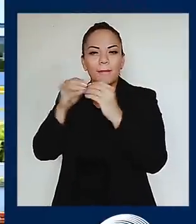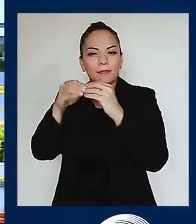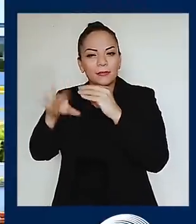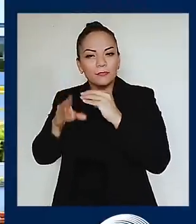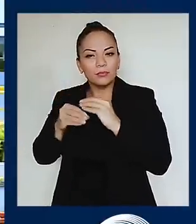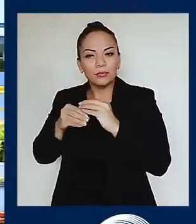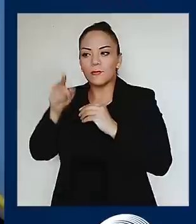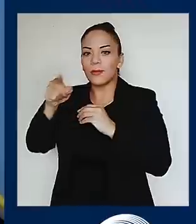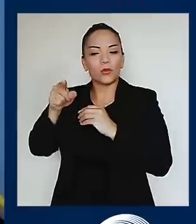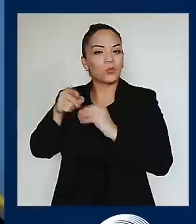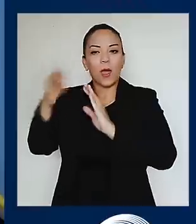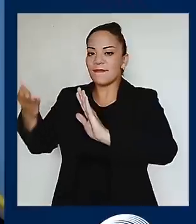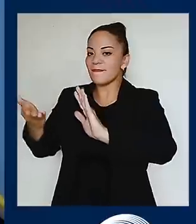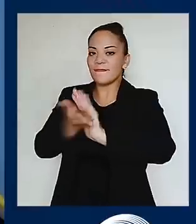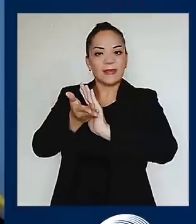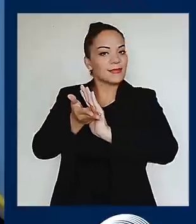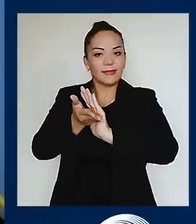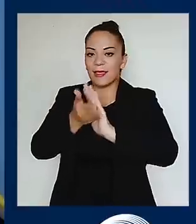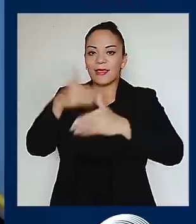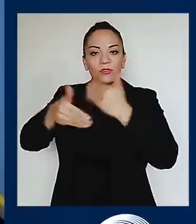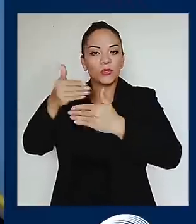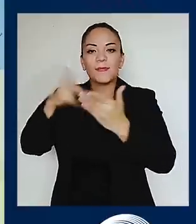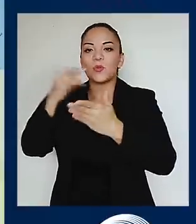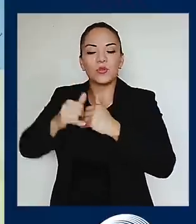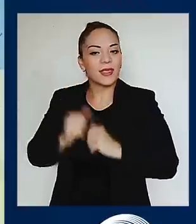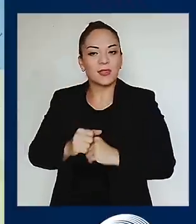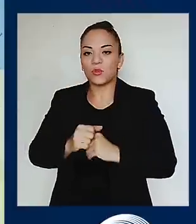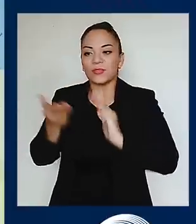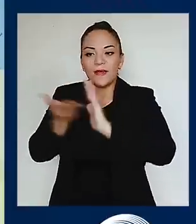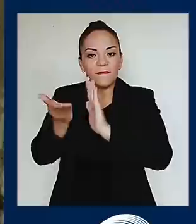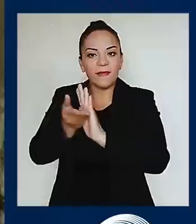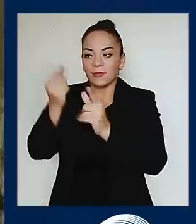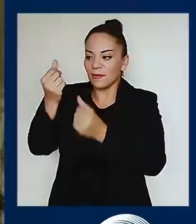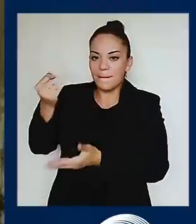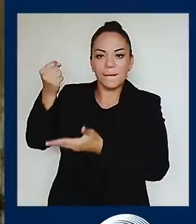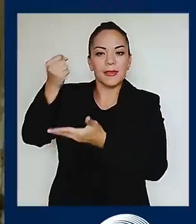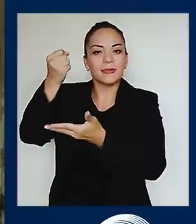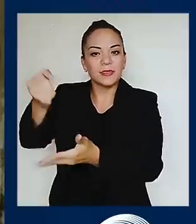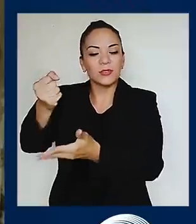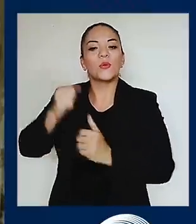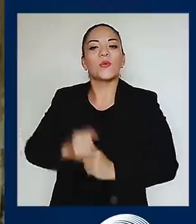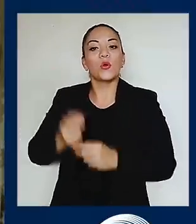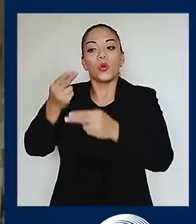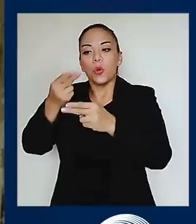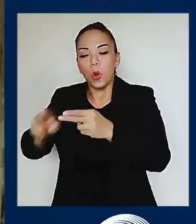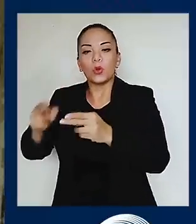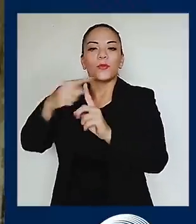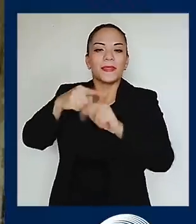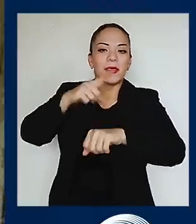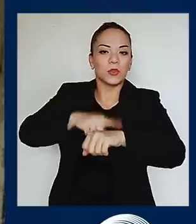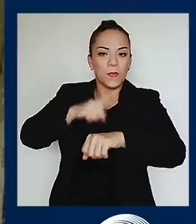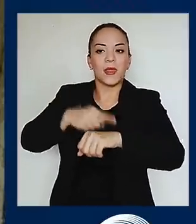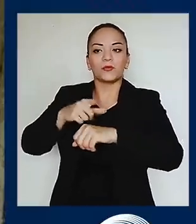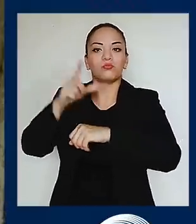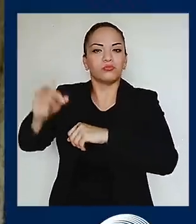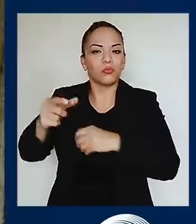afectan seriamente la gestión de proyectos de inversión a corto, mediano y largo